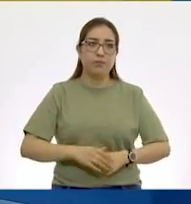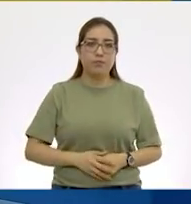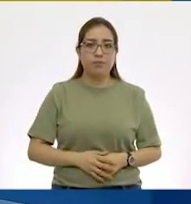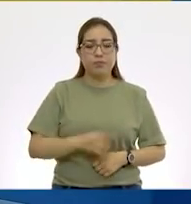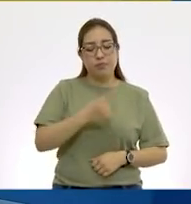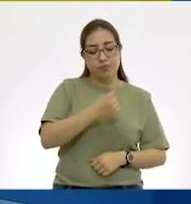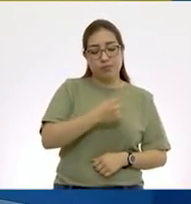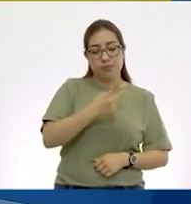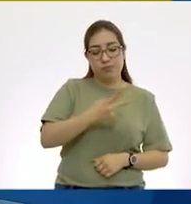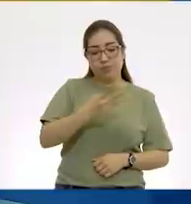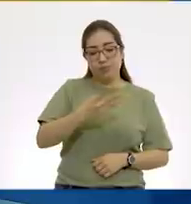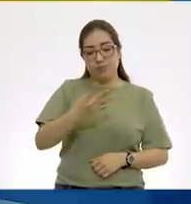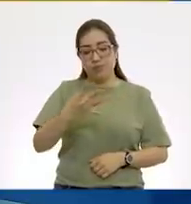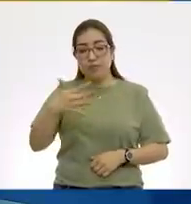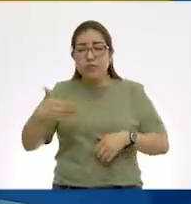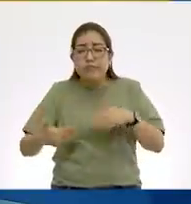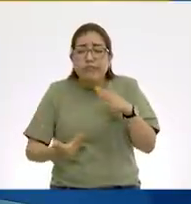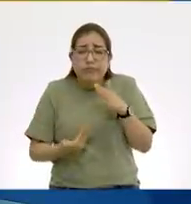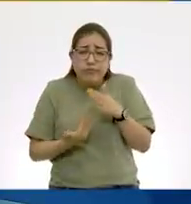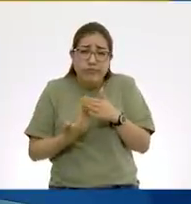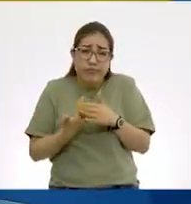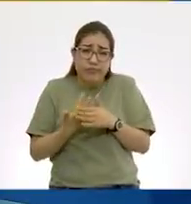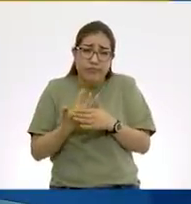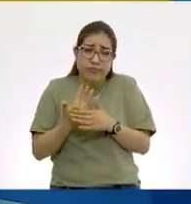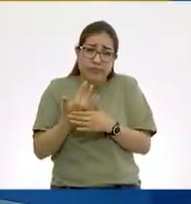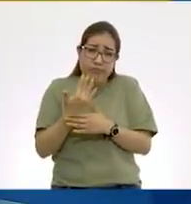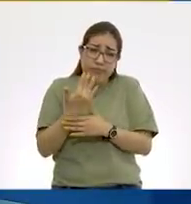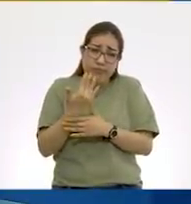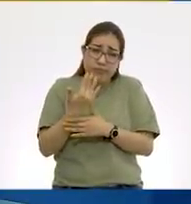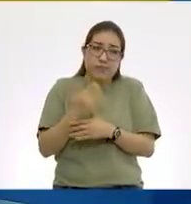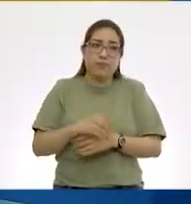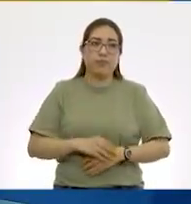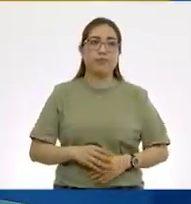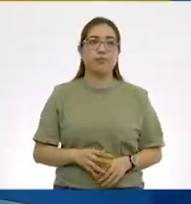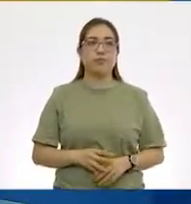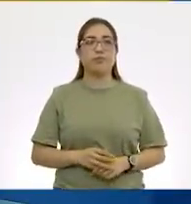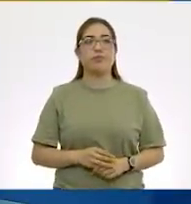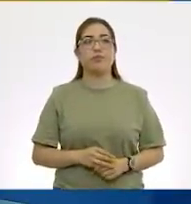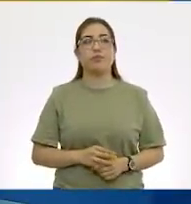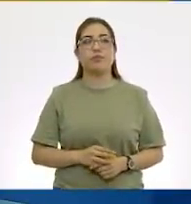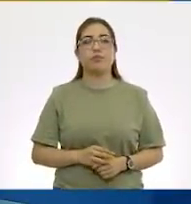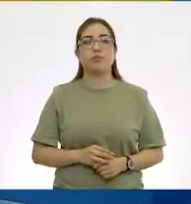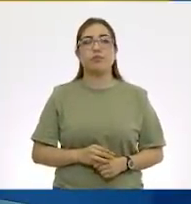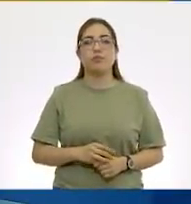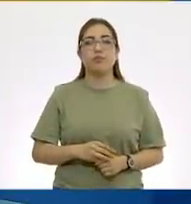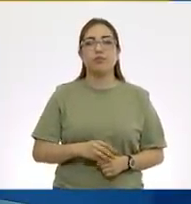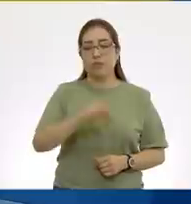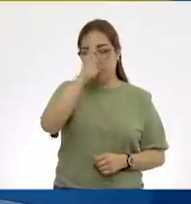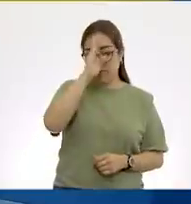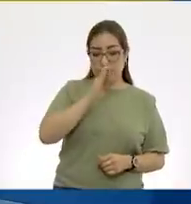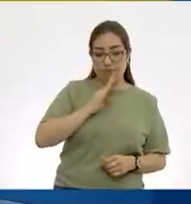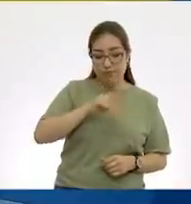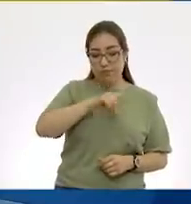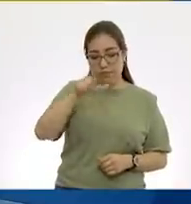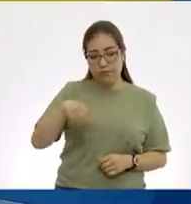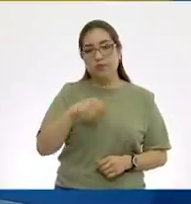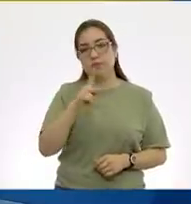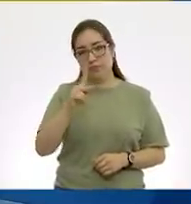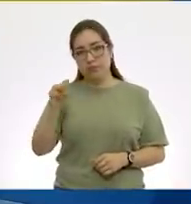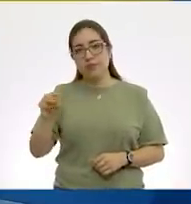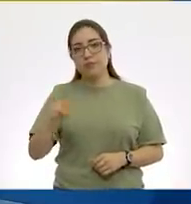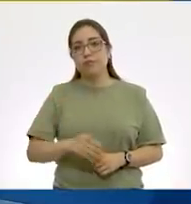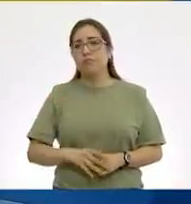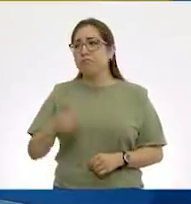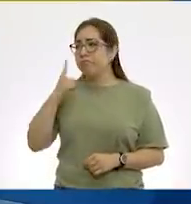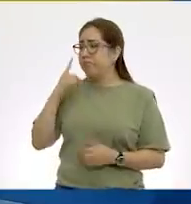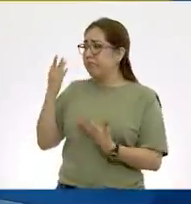tres de la mañana, cuatro, cinco, seis, siete, doce de la mañana, antes meridiano, después pasado meridiano, ¿de acuerdo? Y la